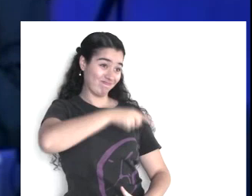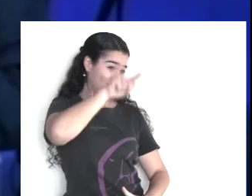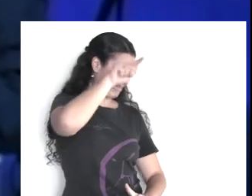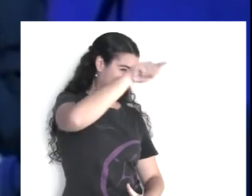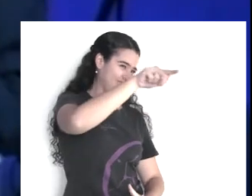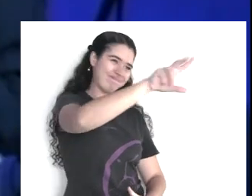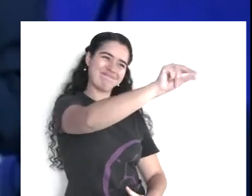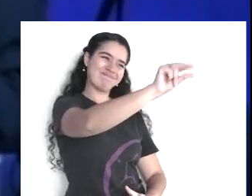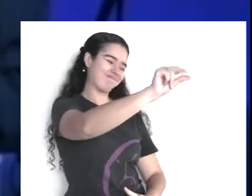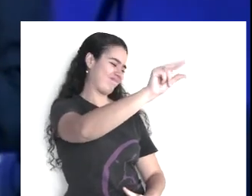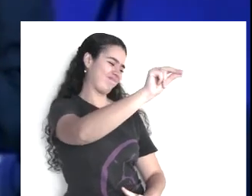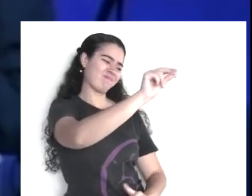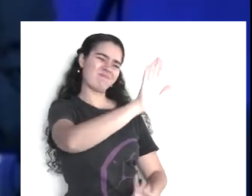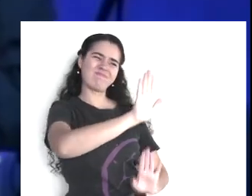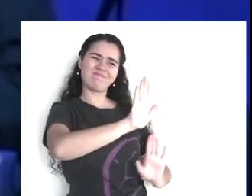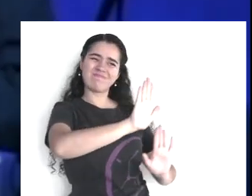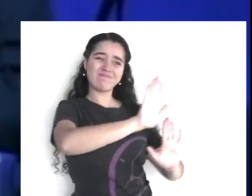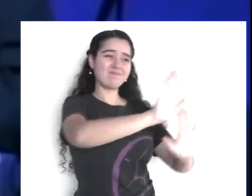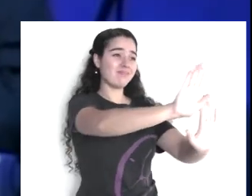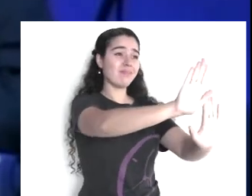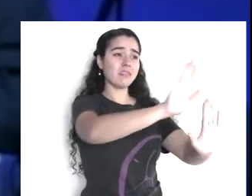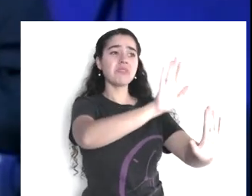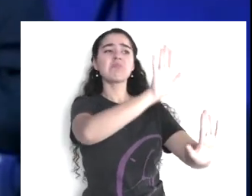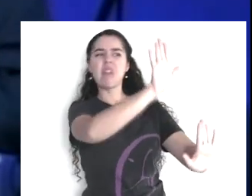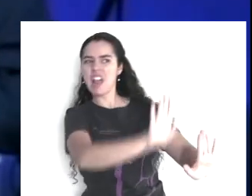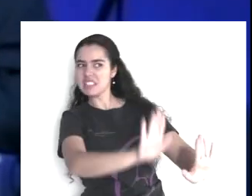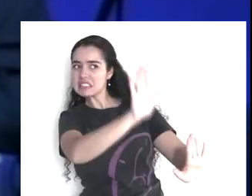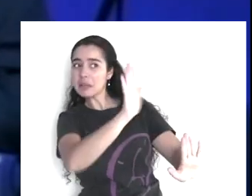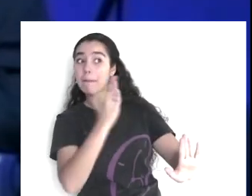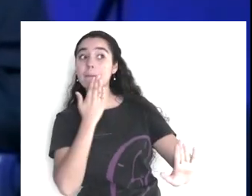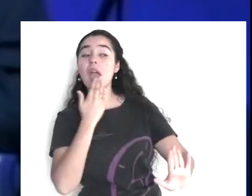porque Jehová no mira lo que mira el hombre,